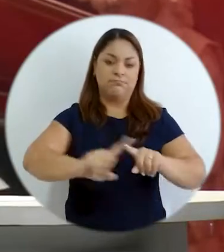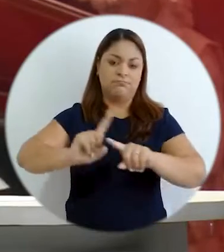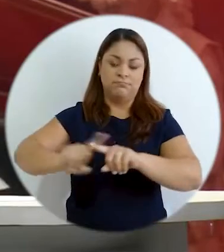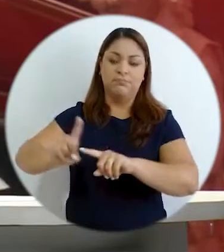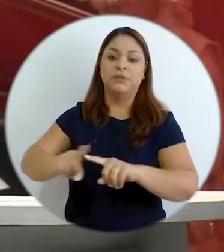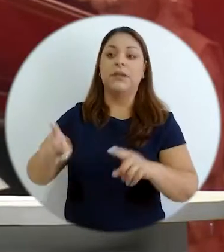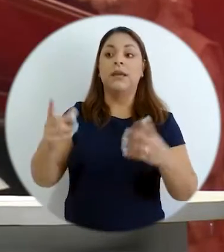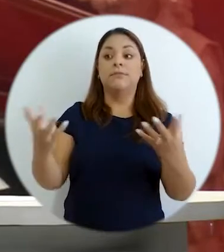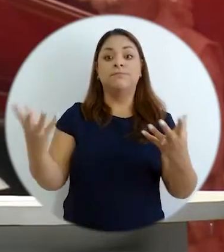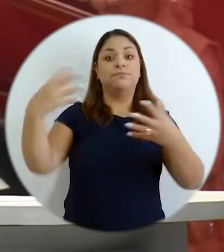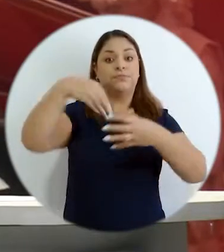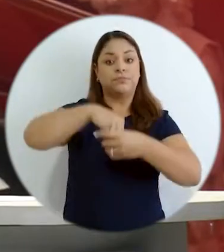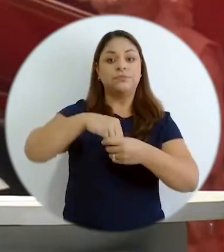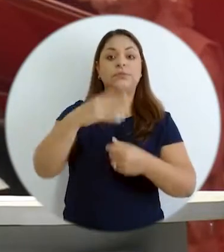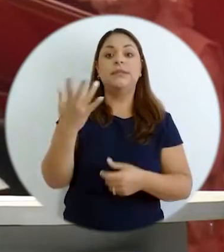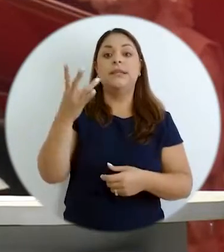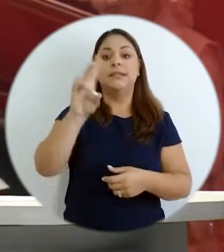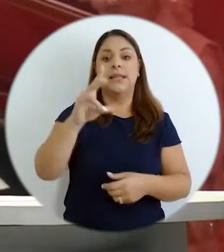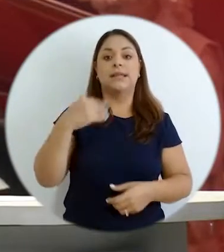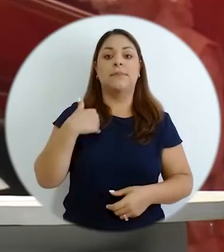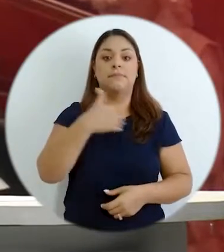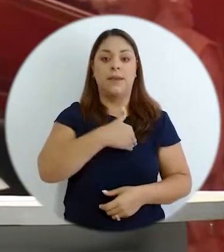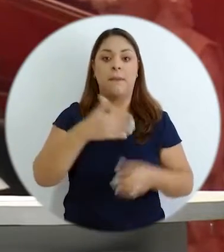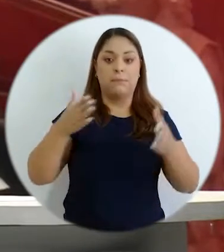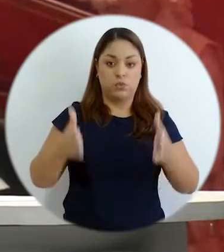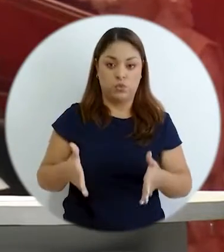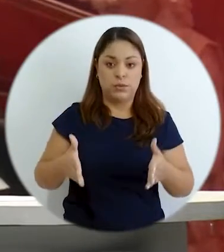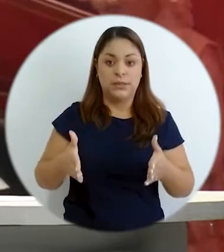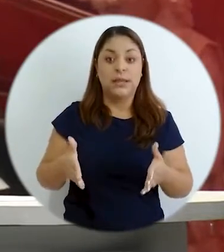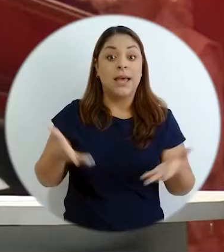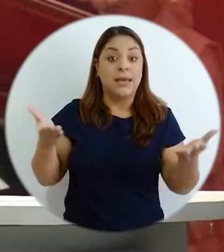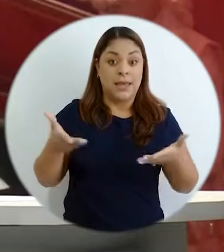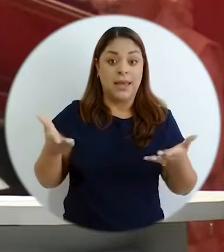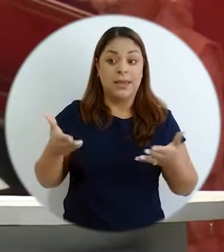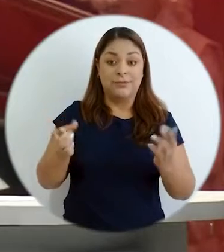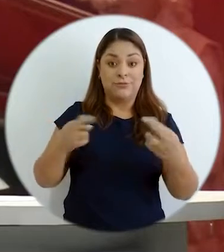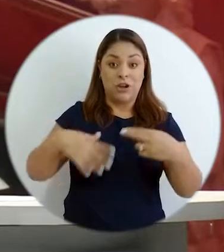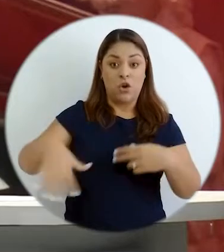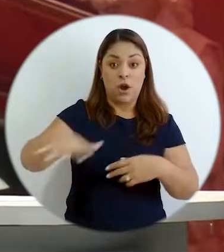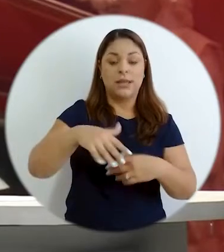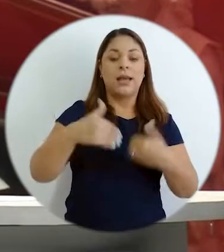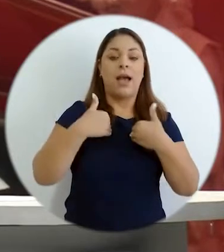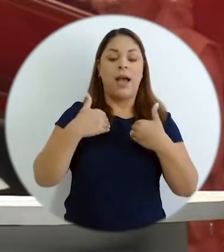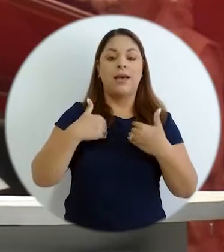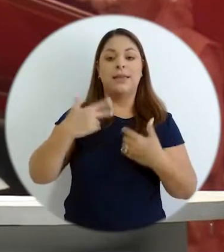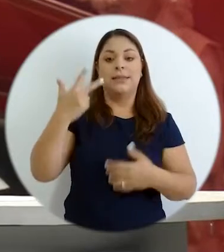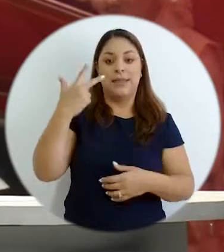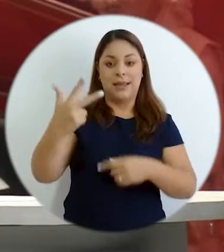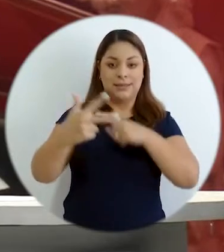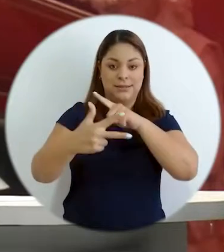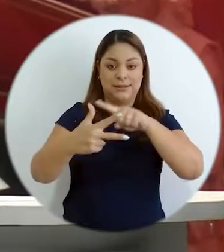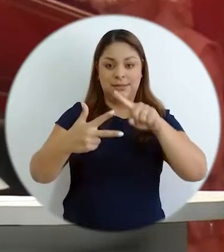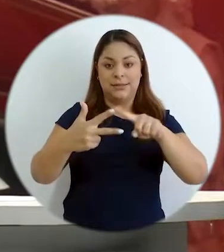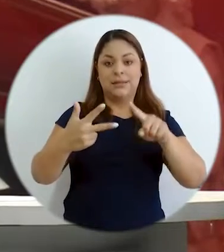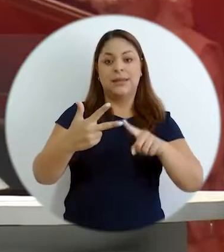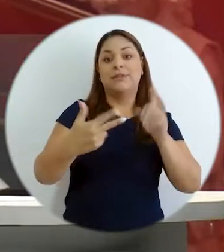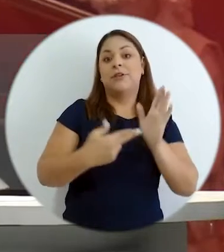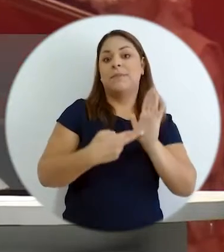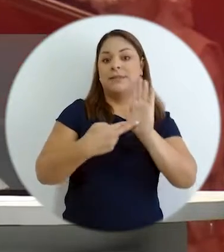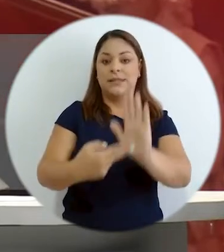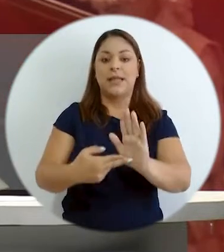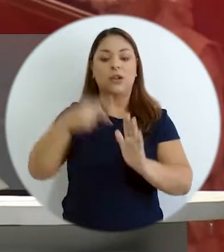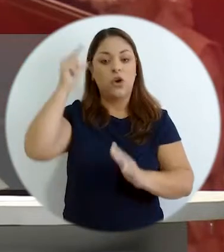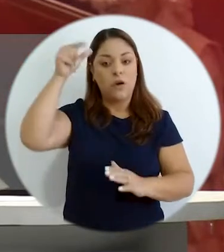empresa privada está constituida por 17 miembros, ¿verdad?, donde al menos en las regiones hay tres representantes de gobiernos